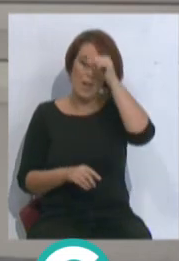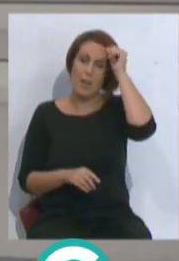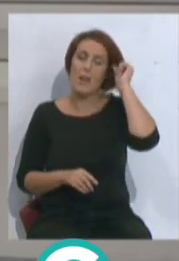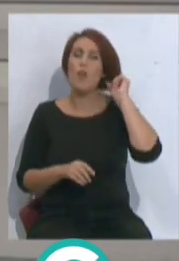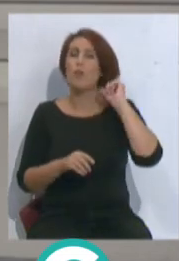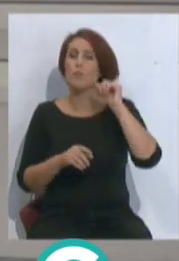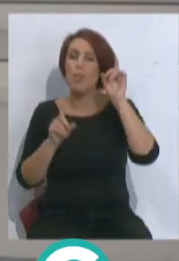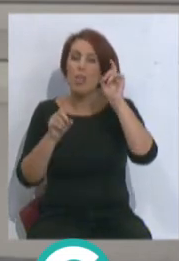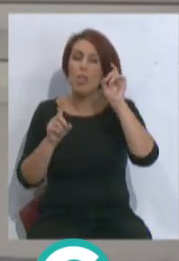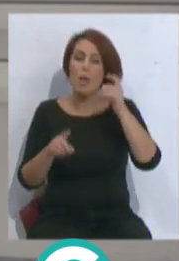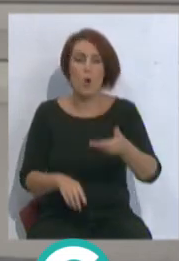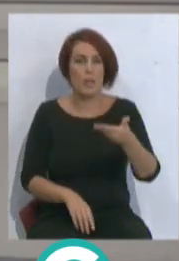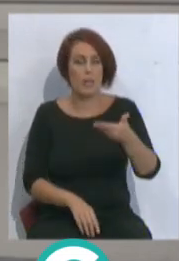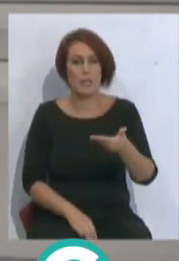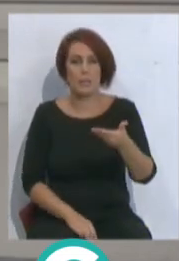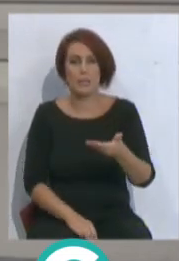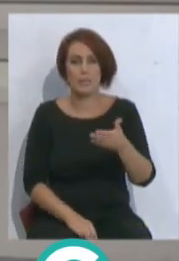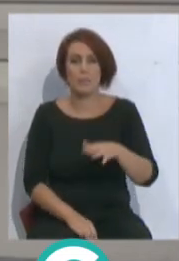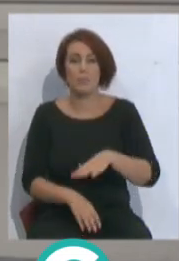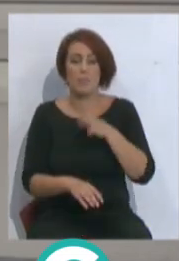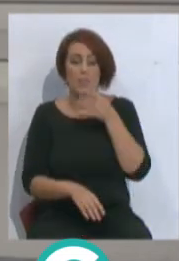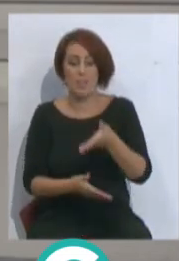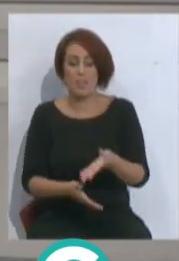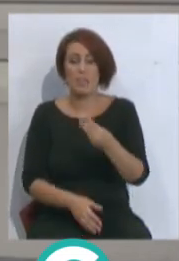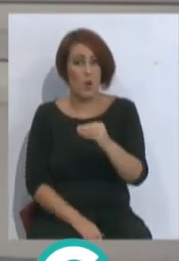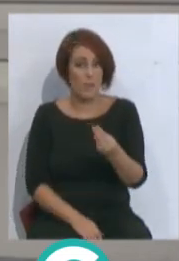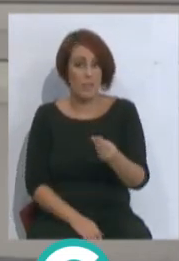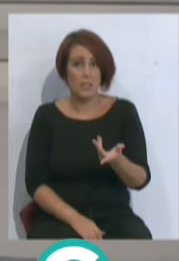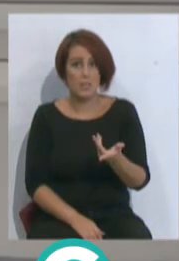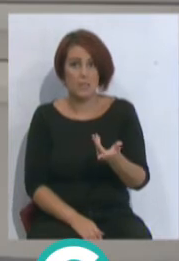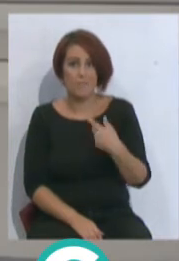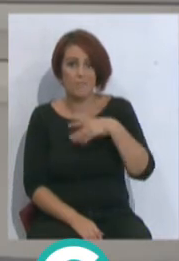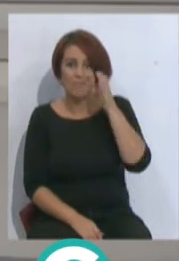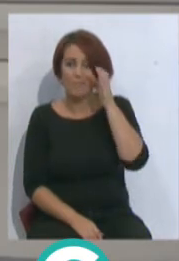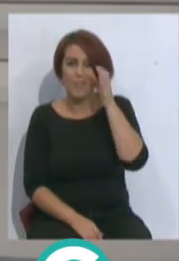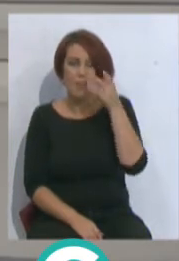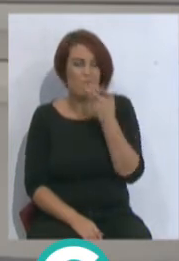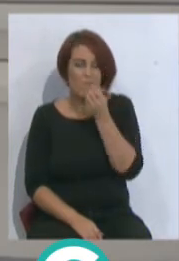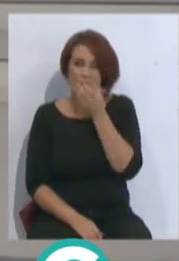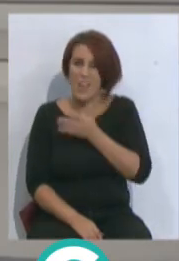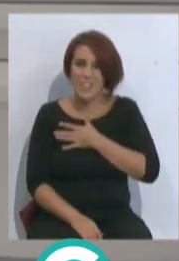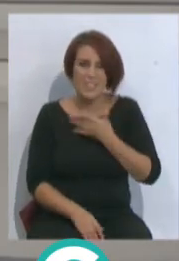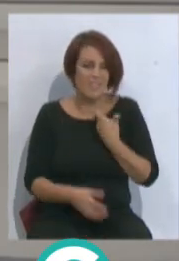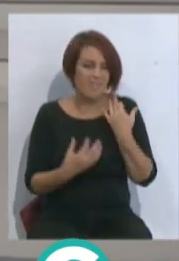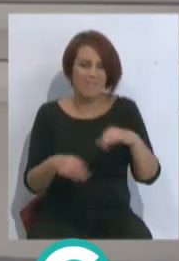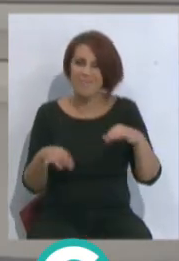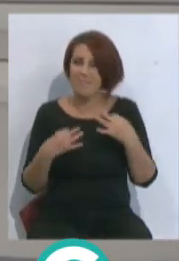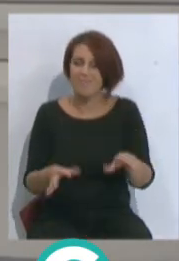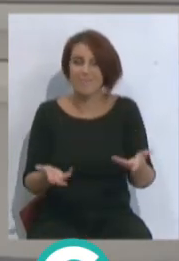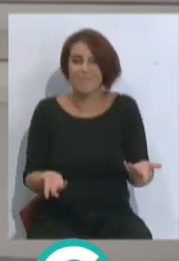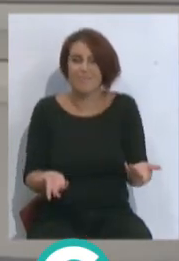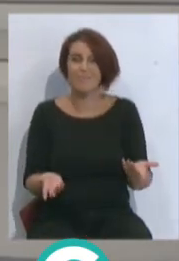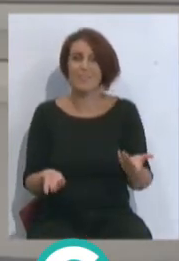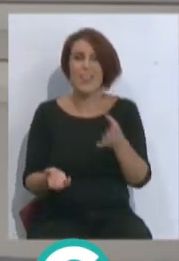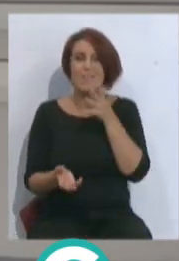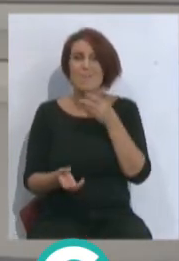un trabajo muy importante a Bastida, porque aparte que un chico, como hemos escuchado, muy noble, sencillo, y que